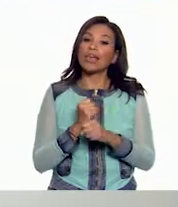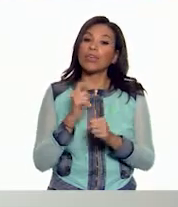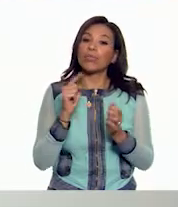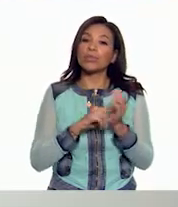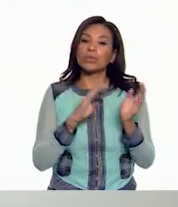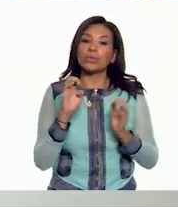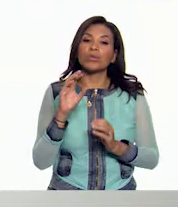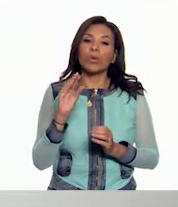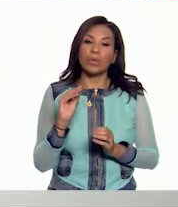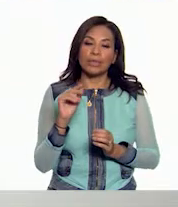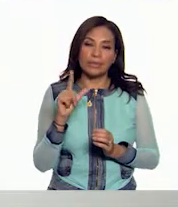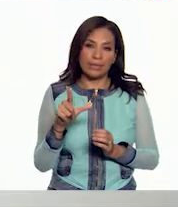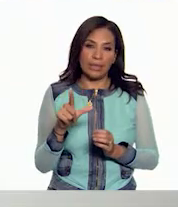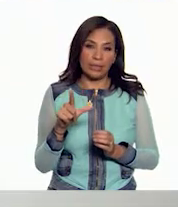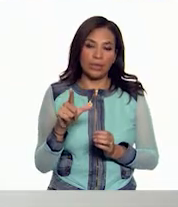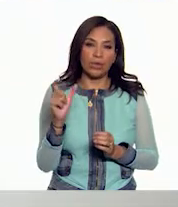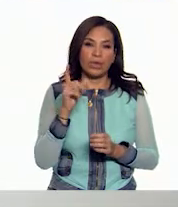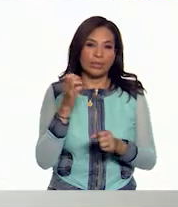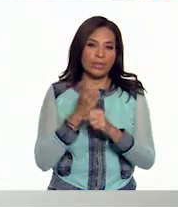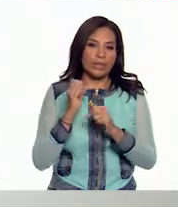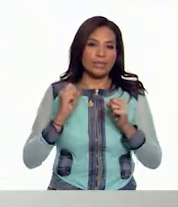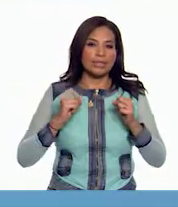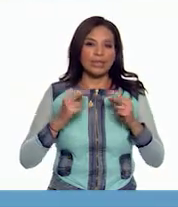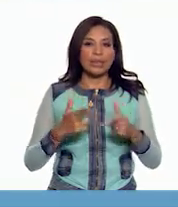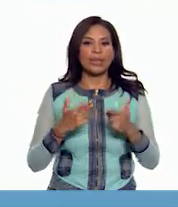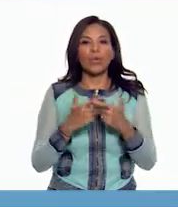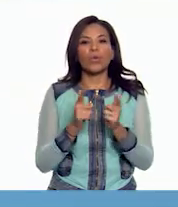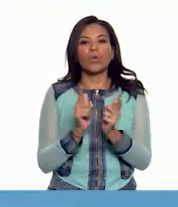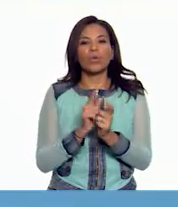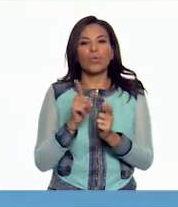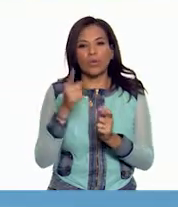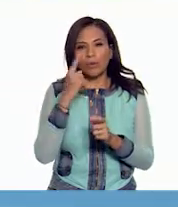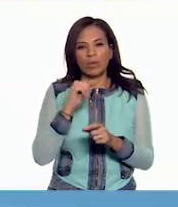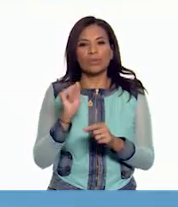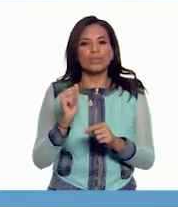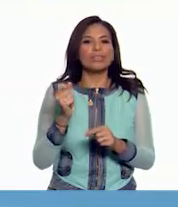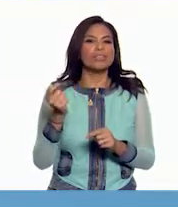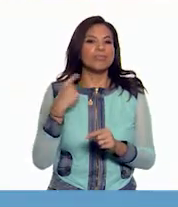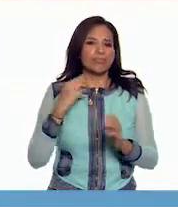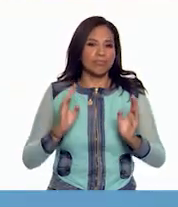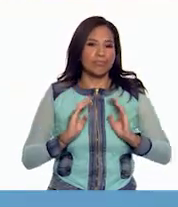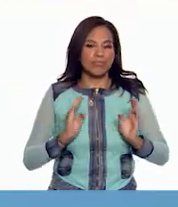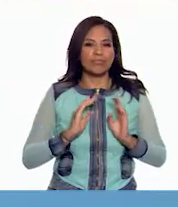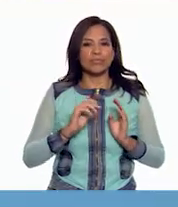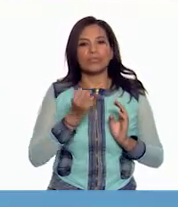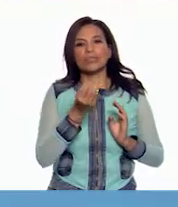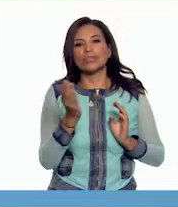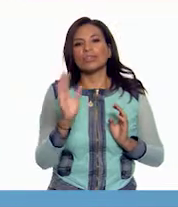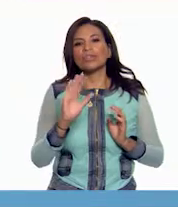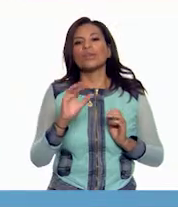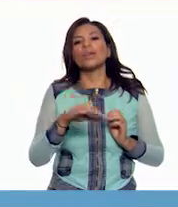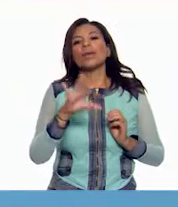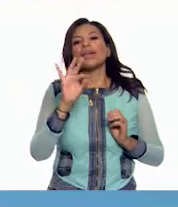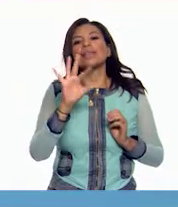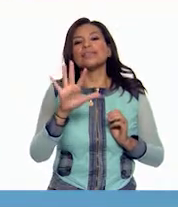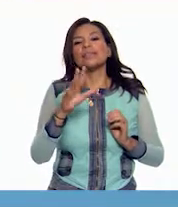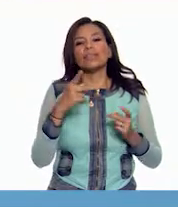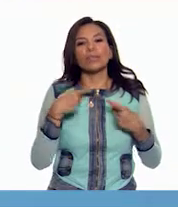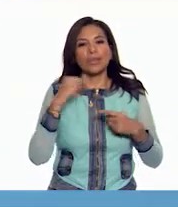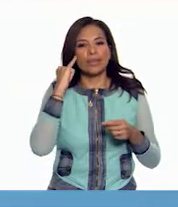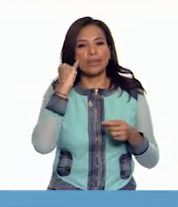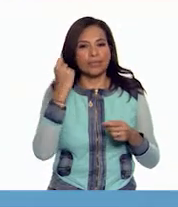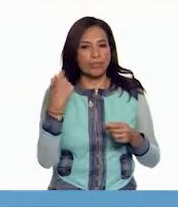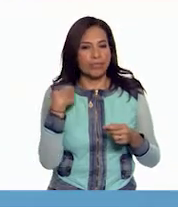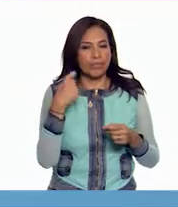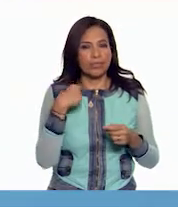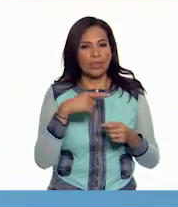1997 cuando en el estado de Chiapas un grupo paramilitar asesinó a 45 indígenas que pertenecían a una organización